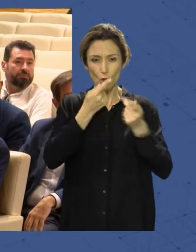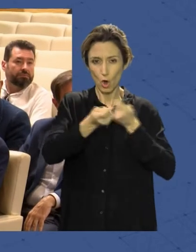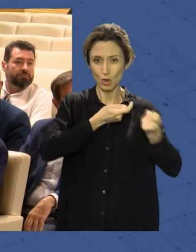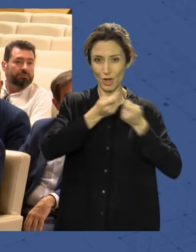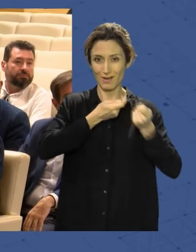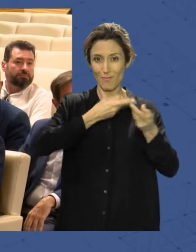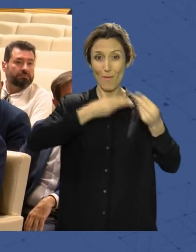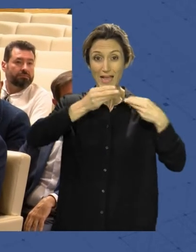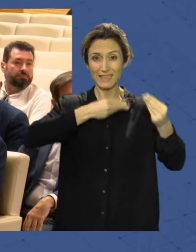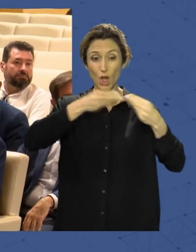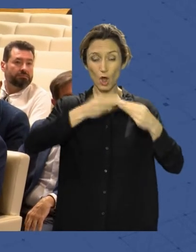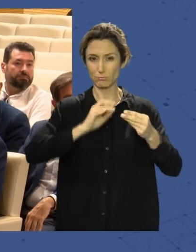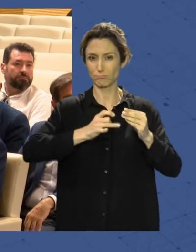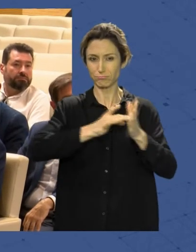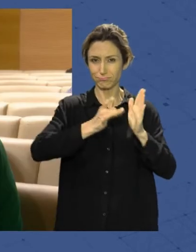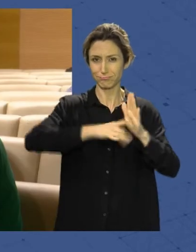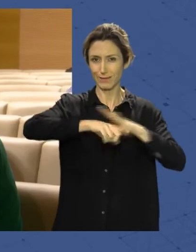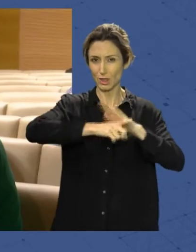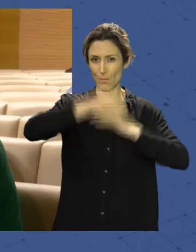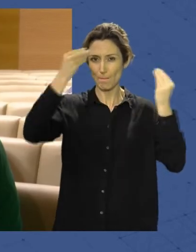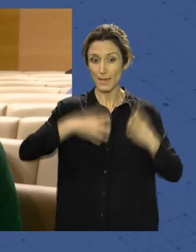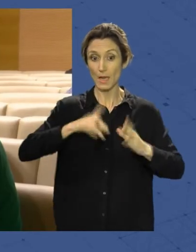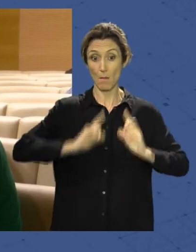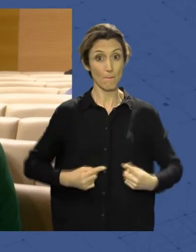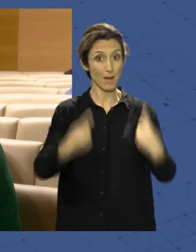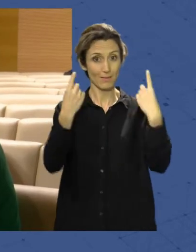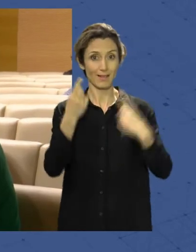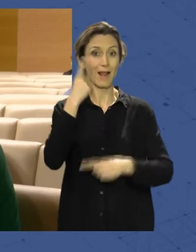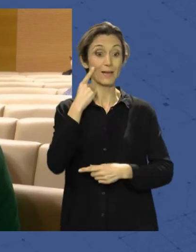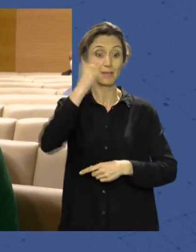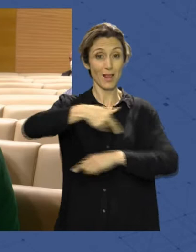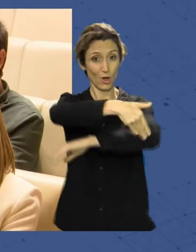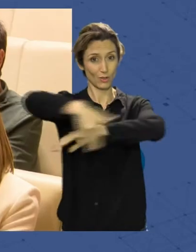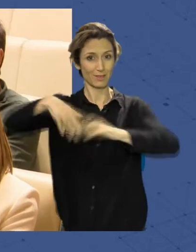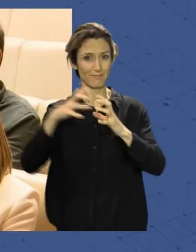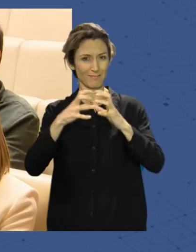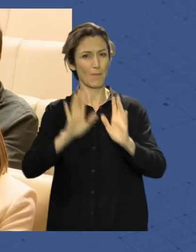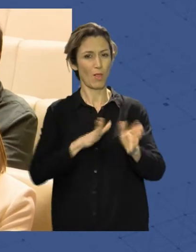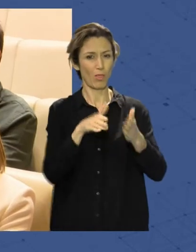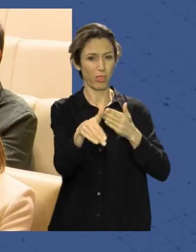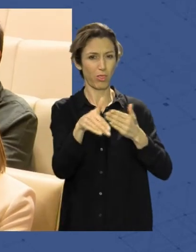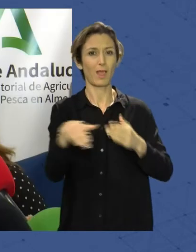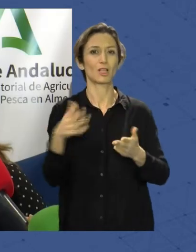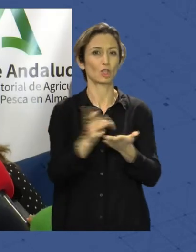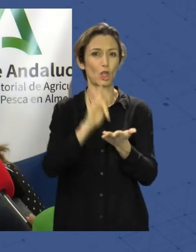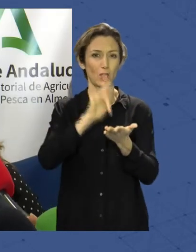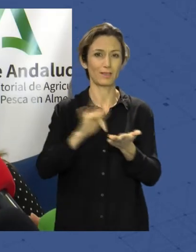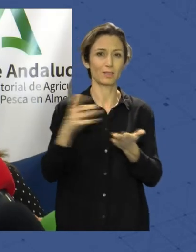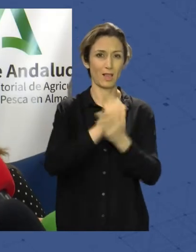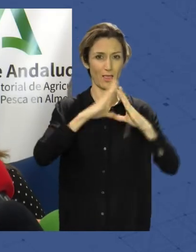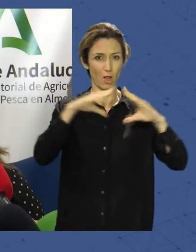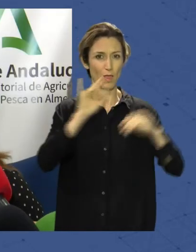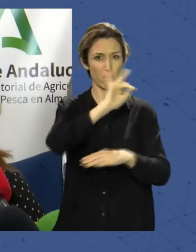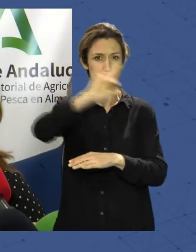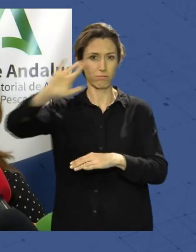en el campo. Un proyecto pionero que arranca en Almería y en la costa de Granada, pero que pronto llegará a toda Andalucía. Damos un paso de